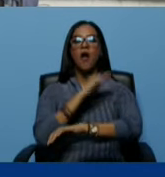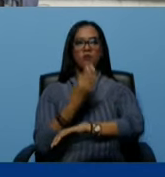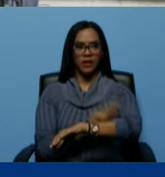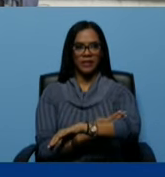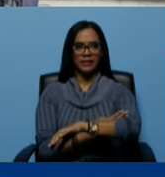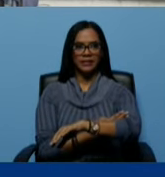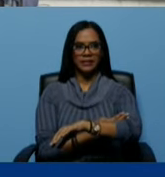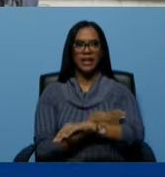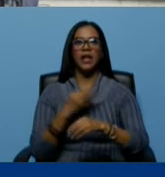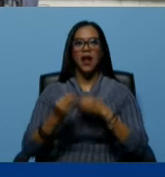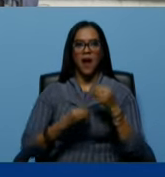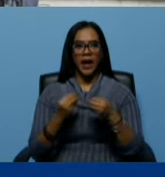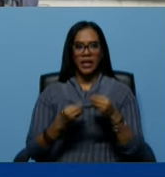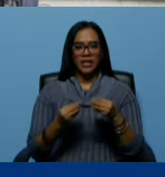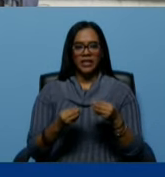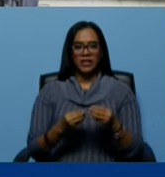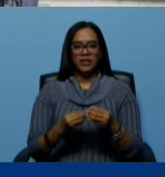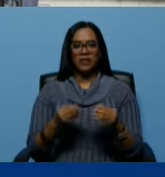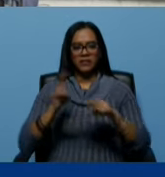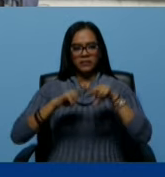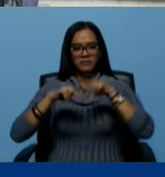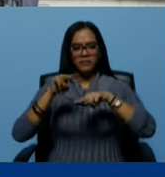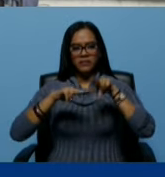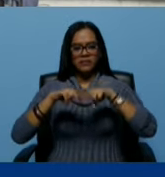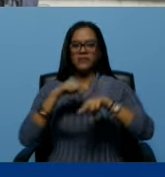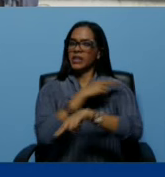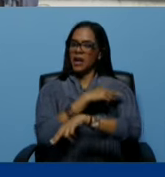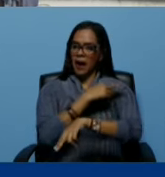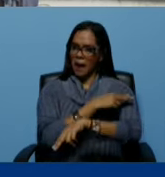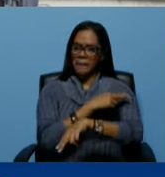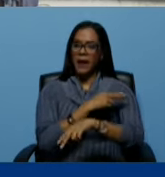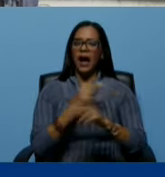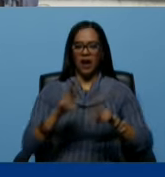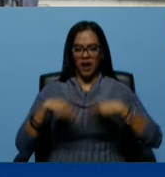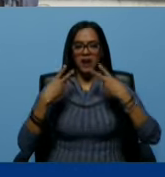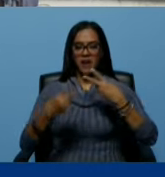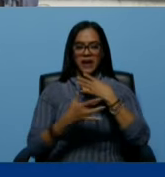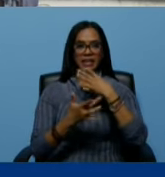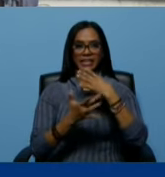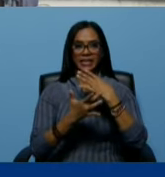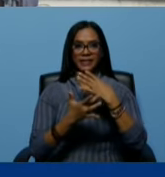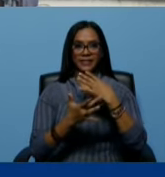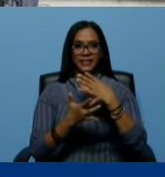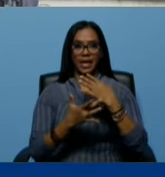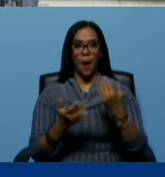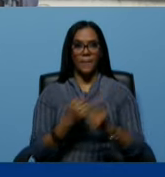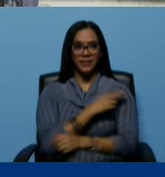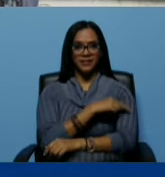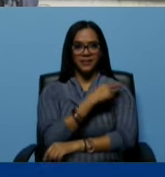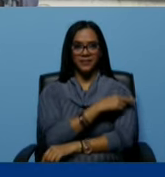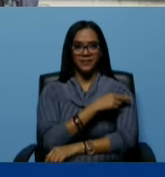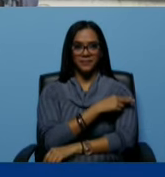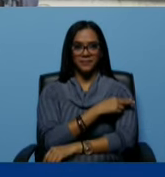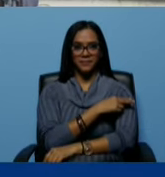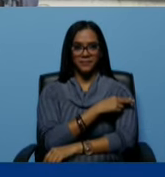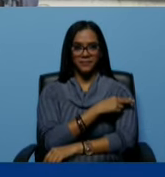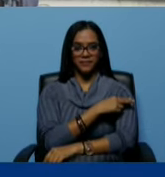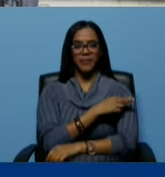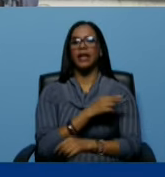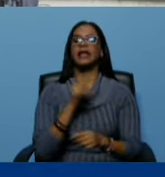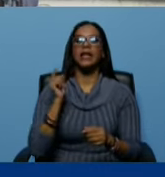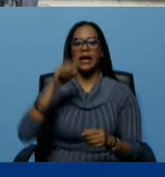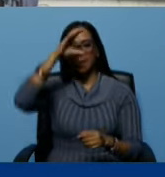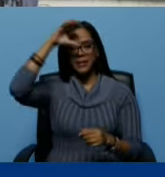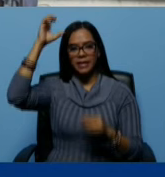de lo que es las infraestructuras hospitalarias en la modernización de la infraestructura pero además de la capacidad